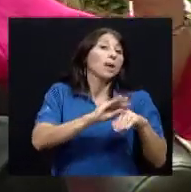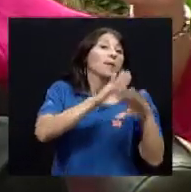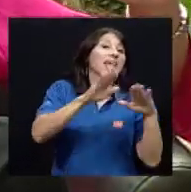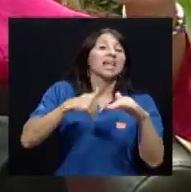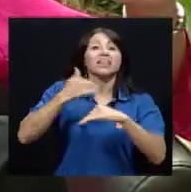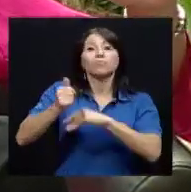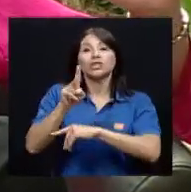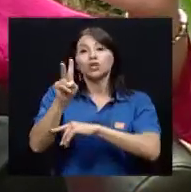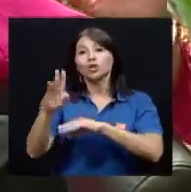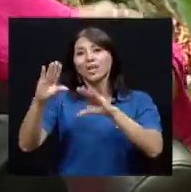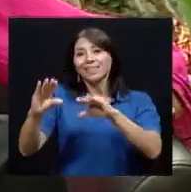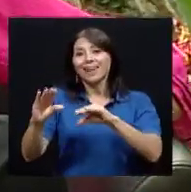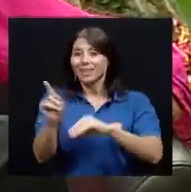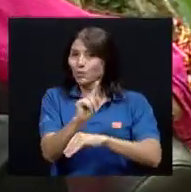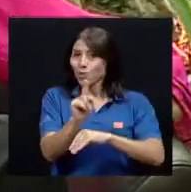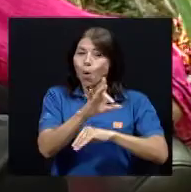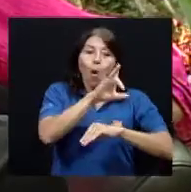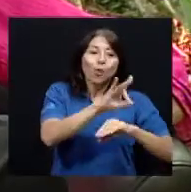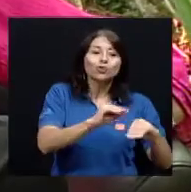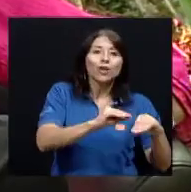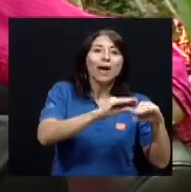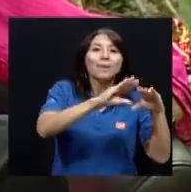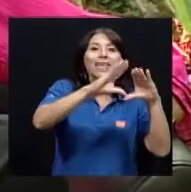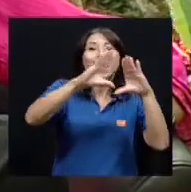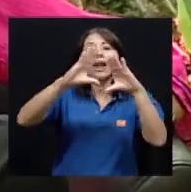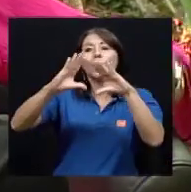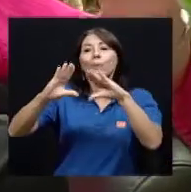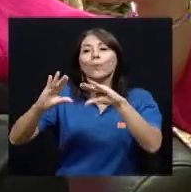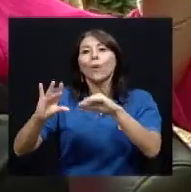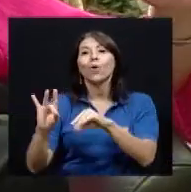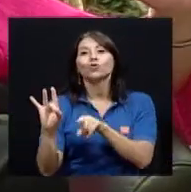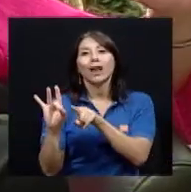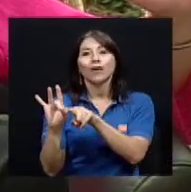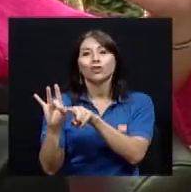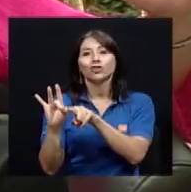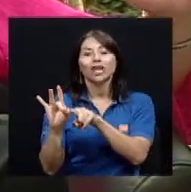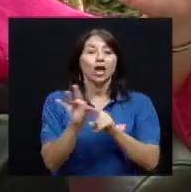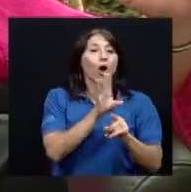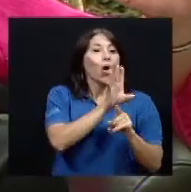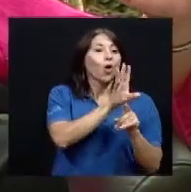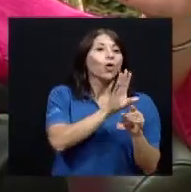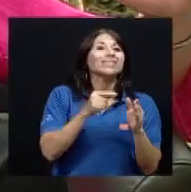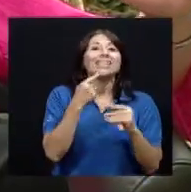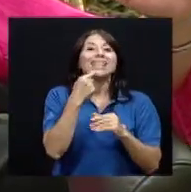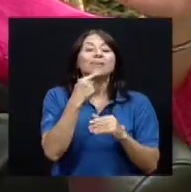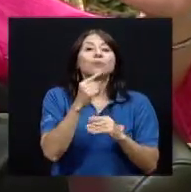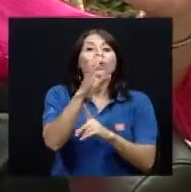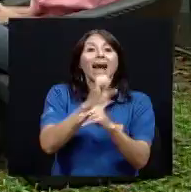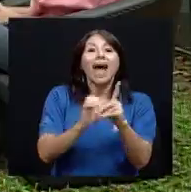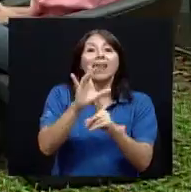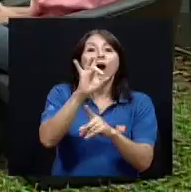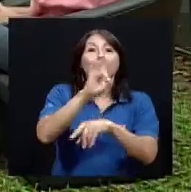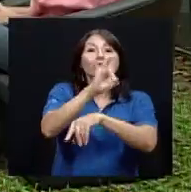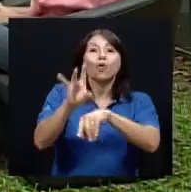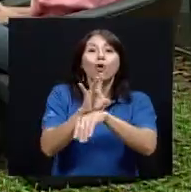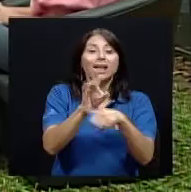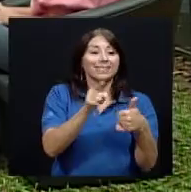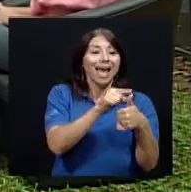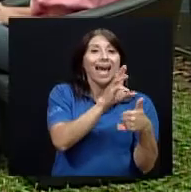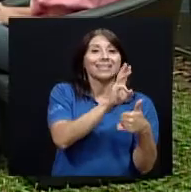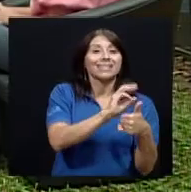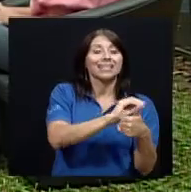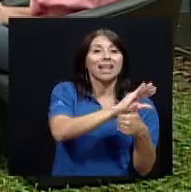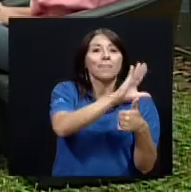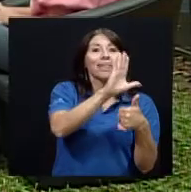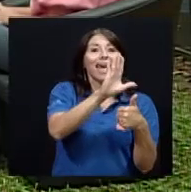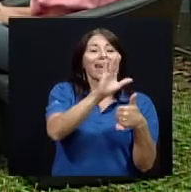8 de la mañana 8 de la noche si hablamos cada 8 horas 6 de la mañana 2 de la tarde 10 de la noche y si alguien dice que las 10